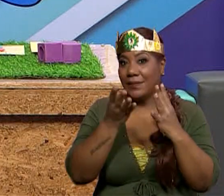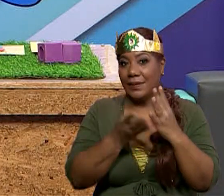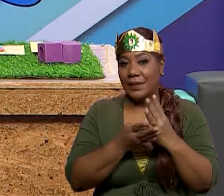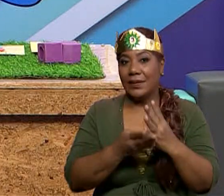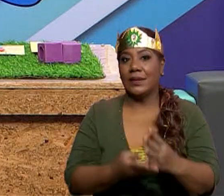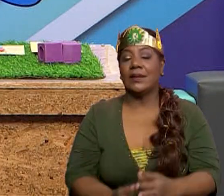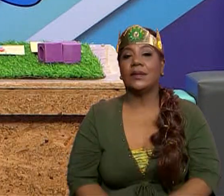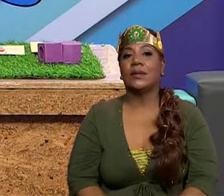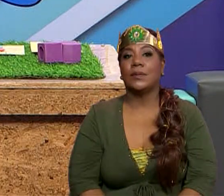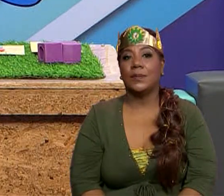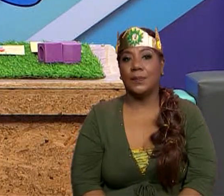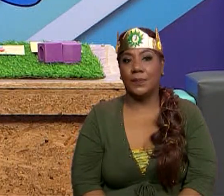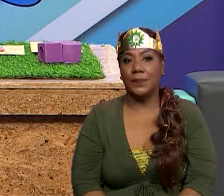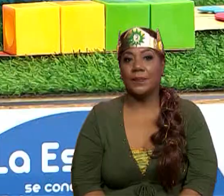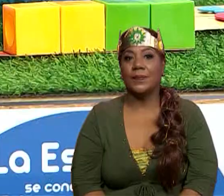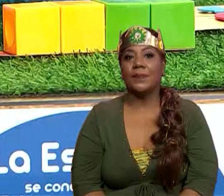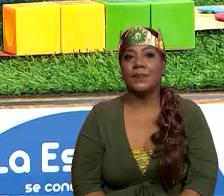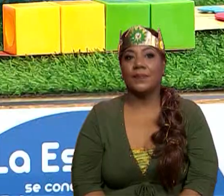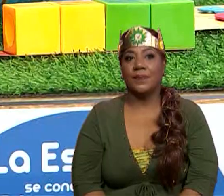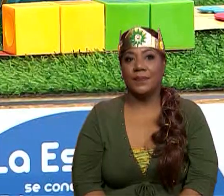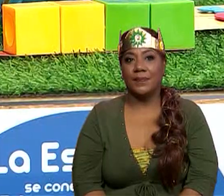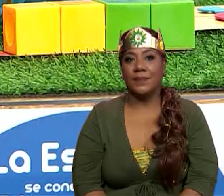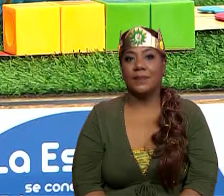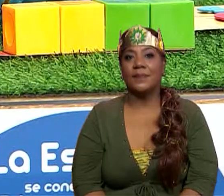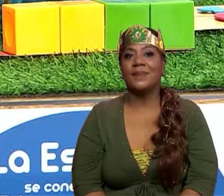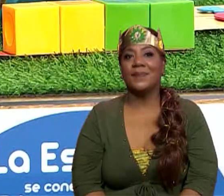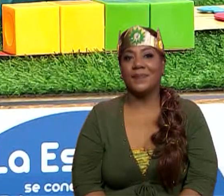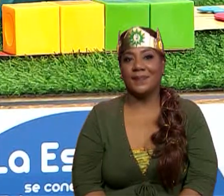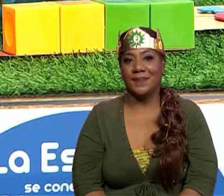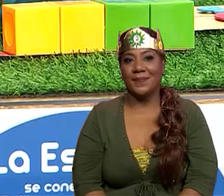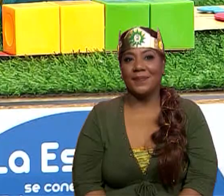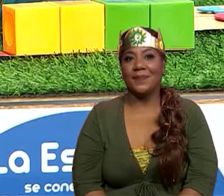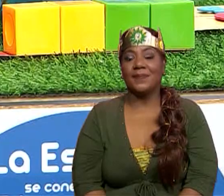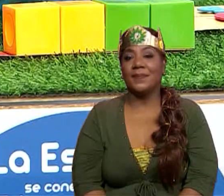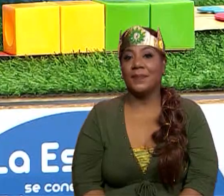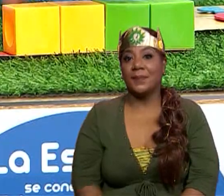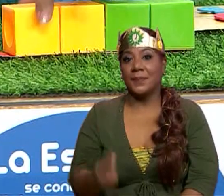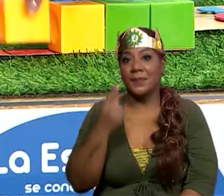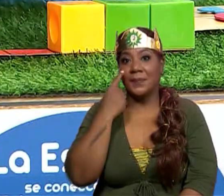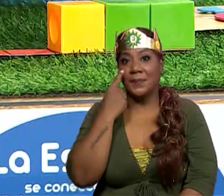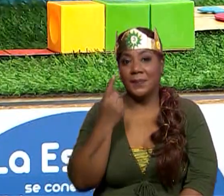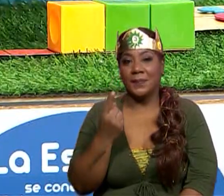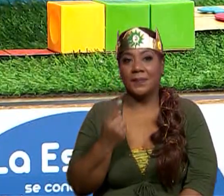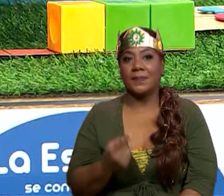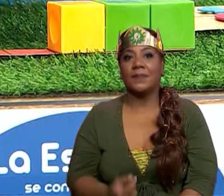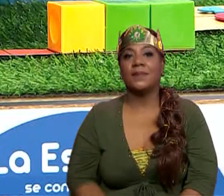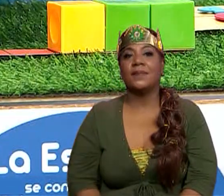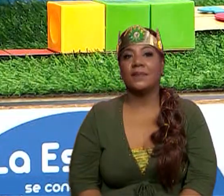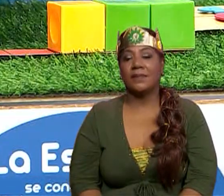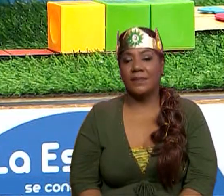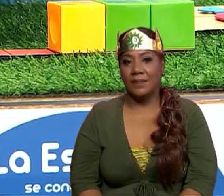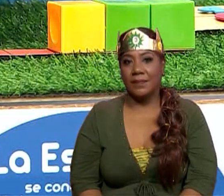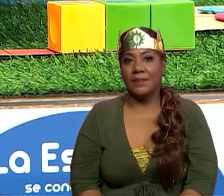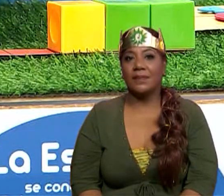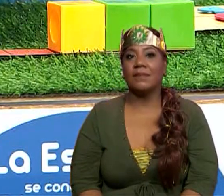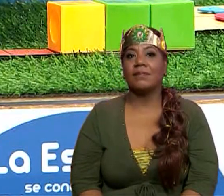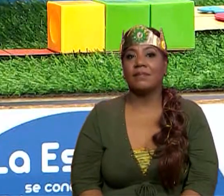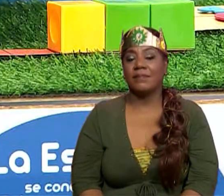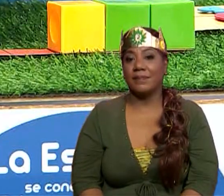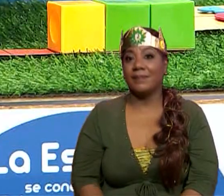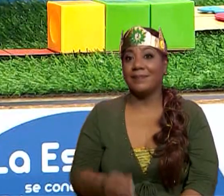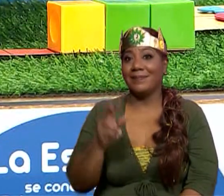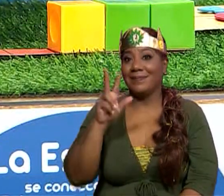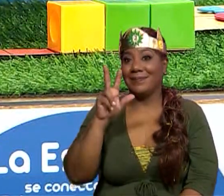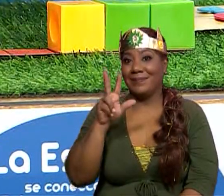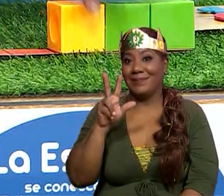me puedo equivocar y ustedes, de seguro, van a ver si hay un error. Vamos a medir. Ah, llevamos tres.